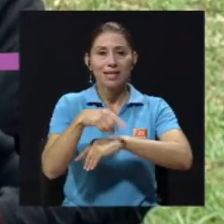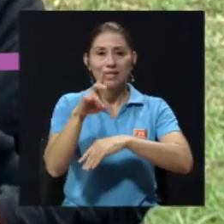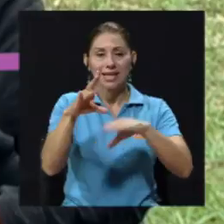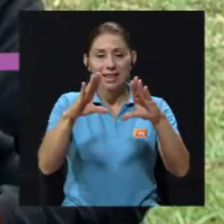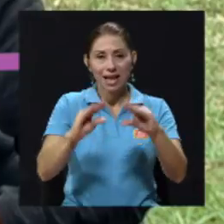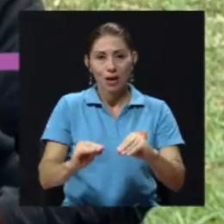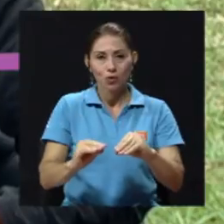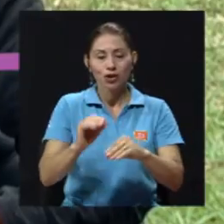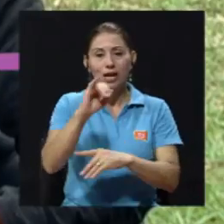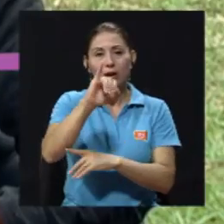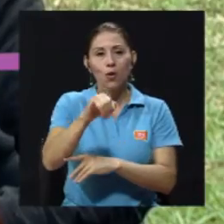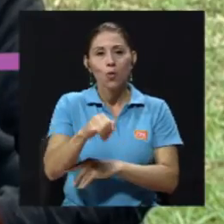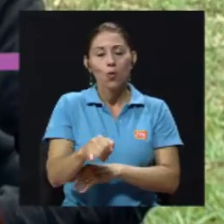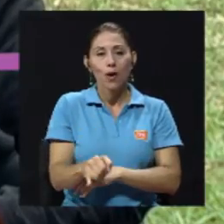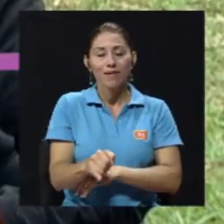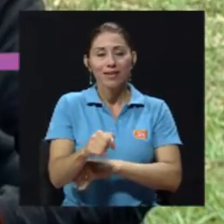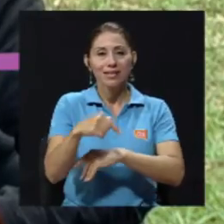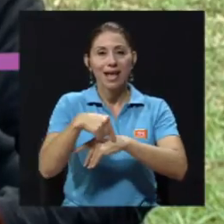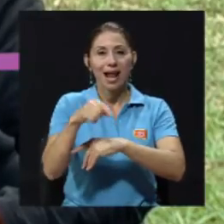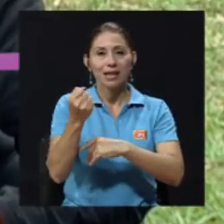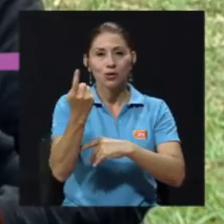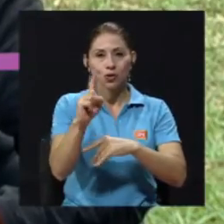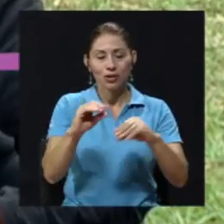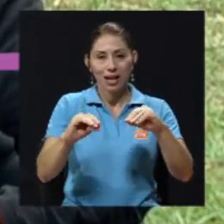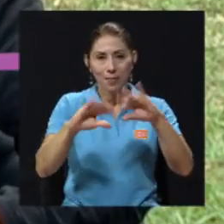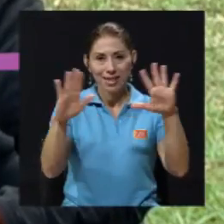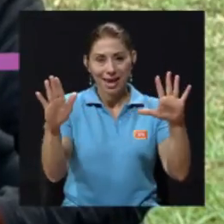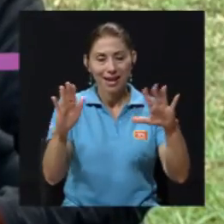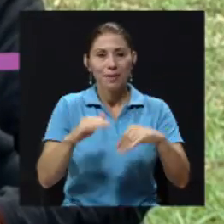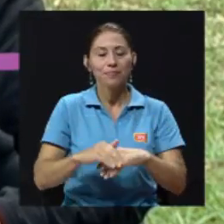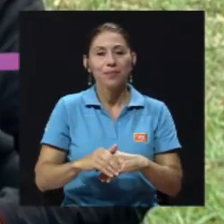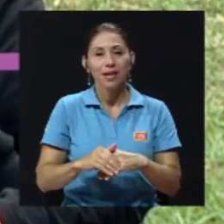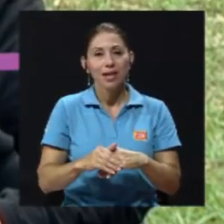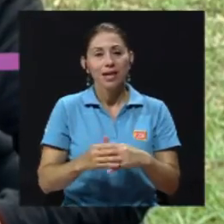de la noche, el día jueves a las 11 de la mañana.